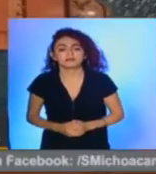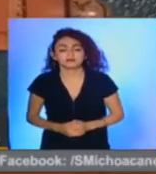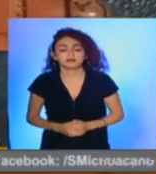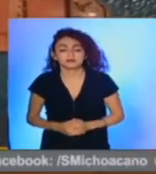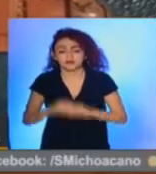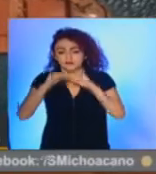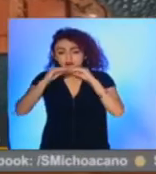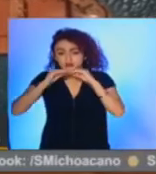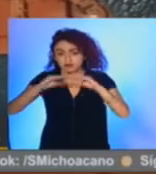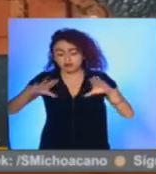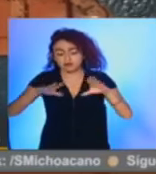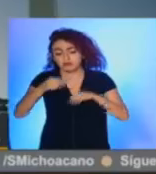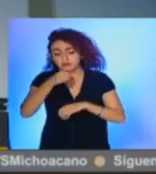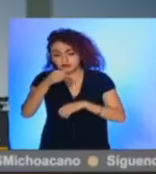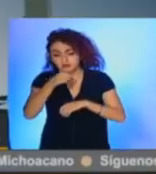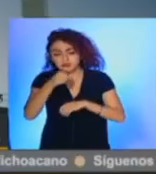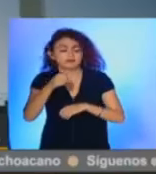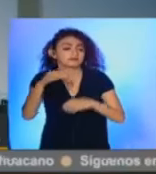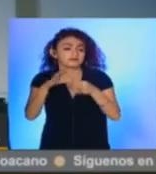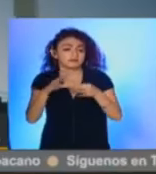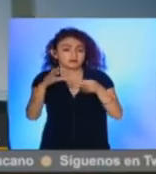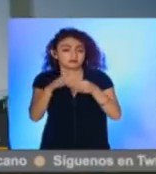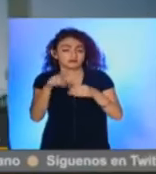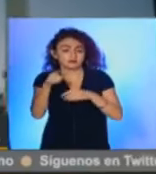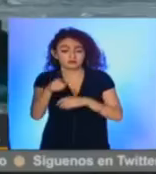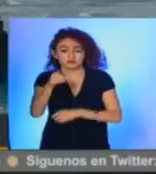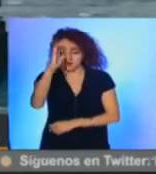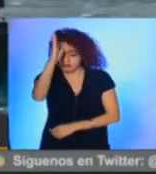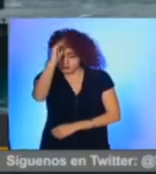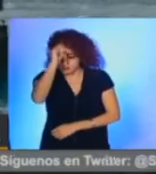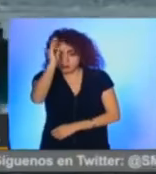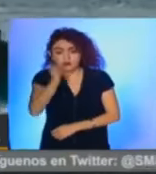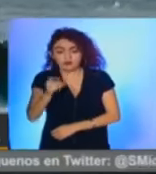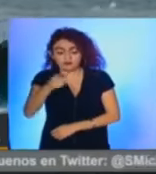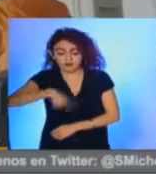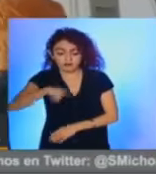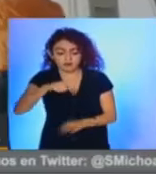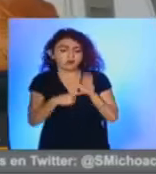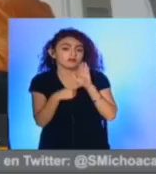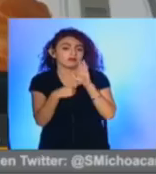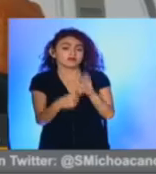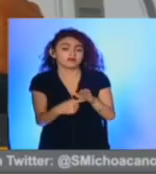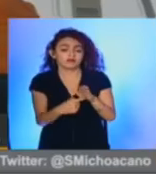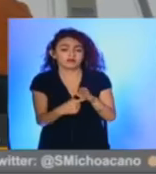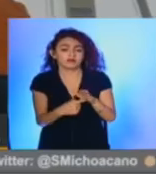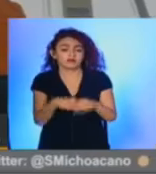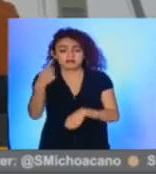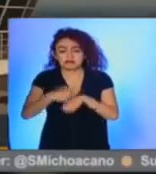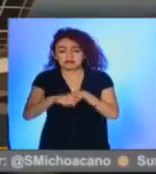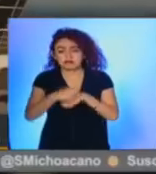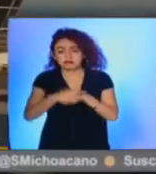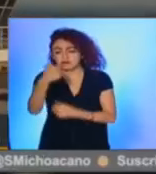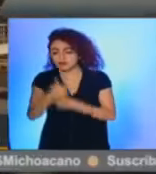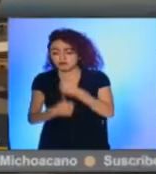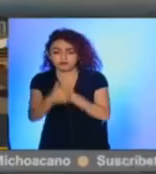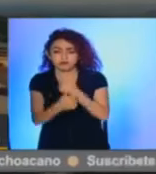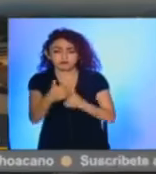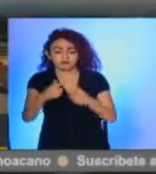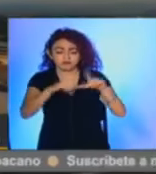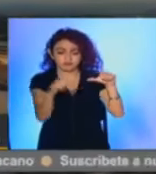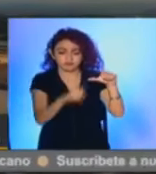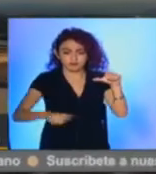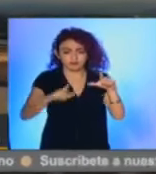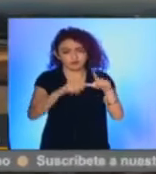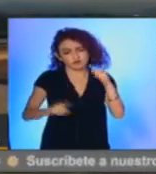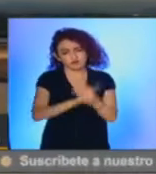través de un comunicado de prensa, señalaron que su aprobación en los términos en que fue presentada dañaría la competitividad del país y